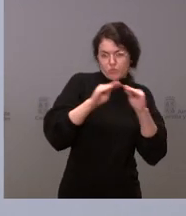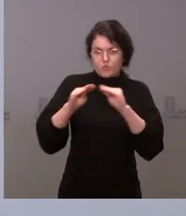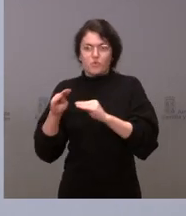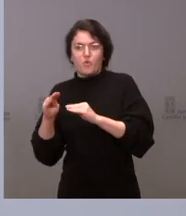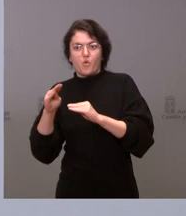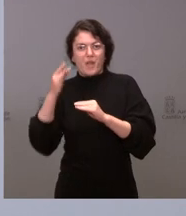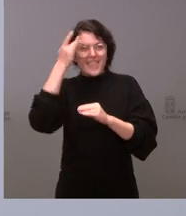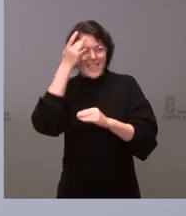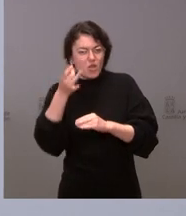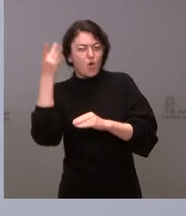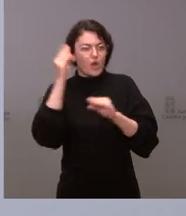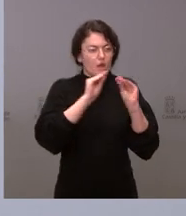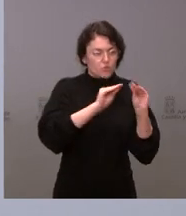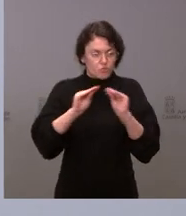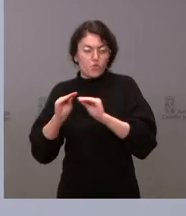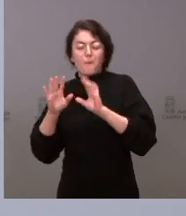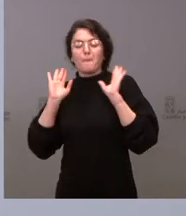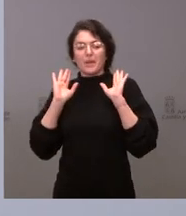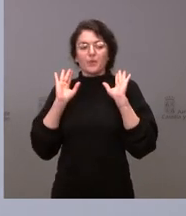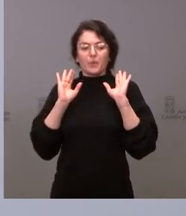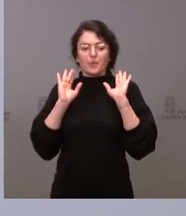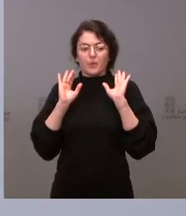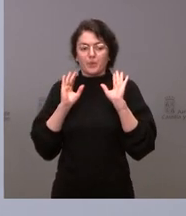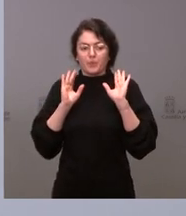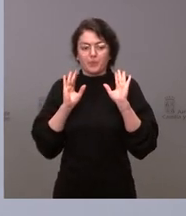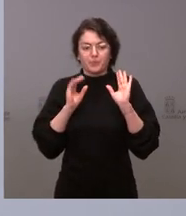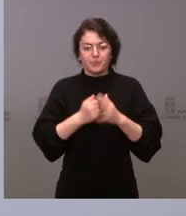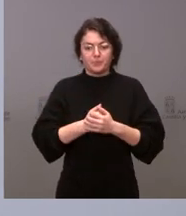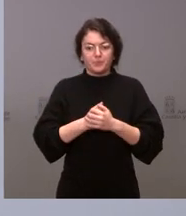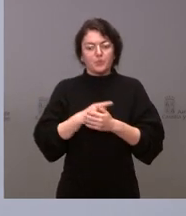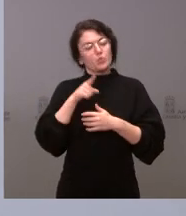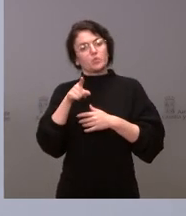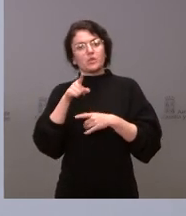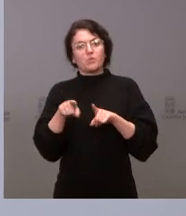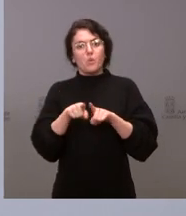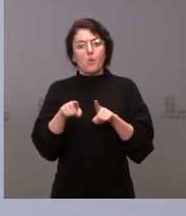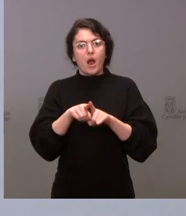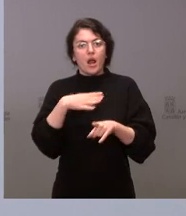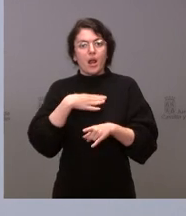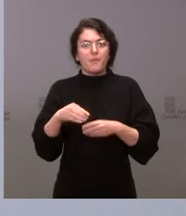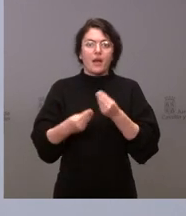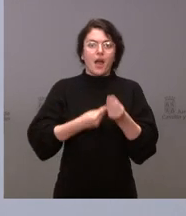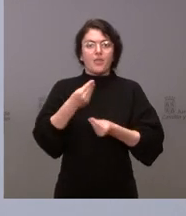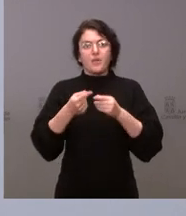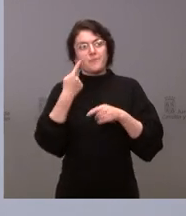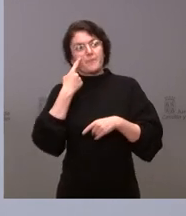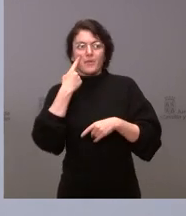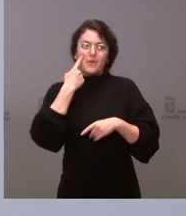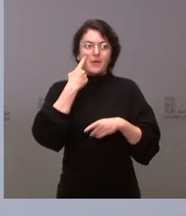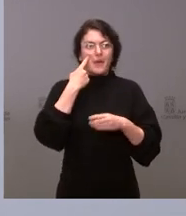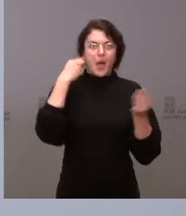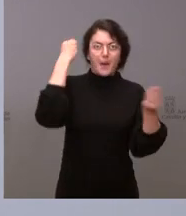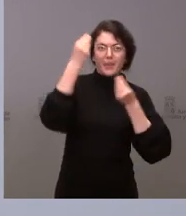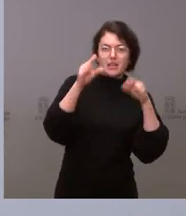pero más allá de que usted pueda hacer una reflexión sobre los consejeros de, los consejeros de, mire,